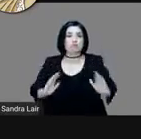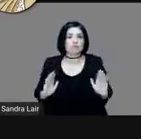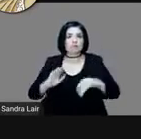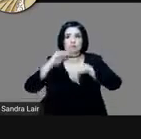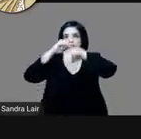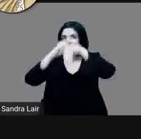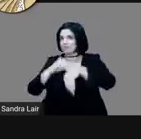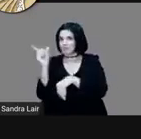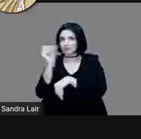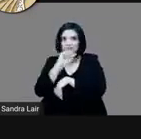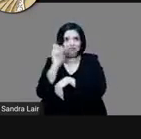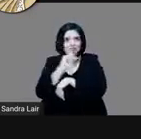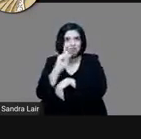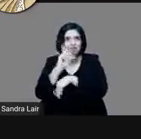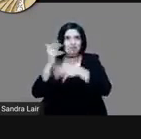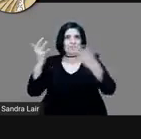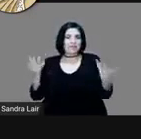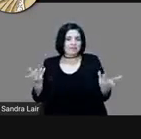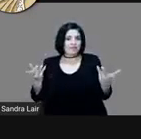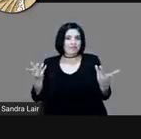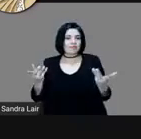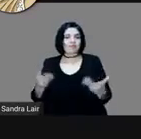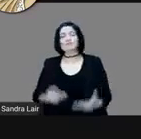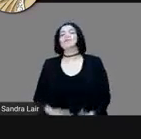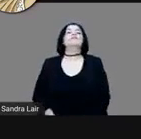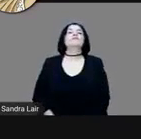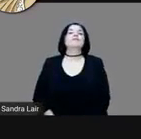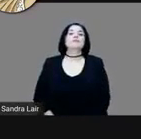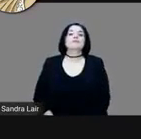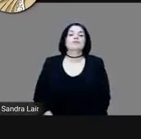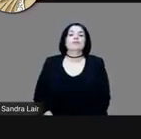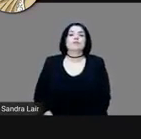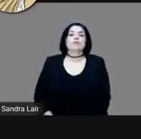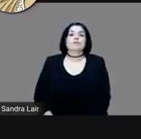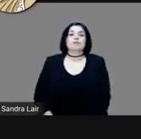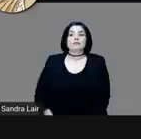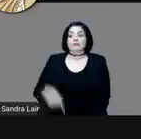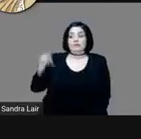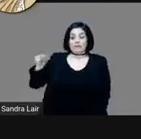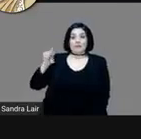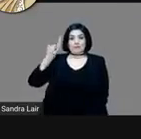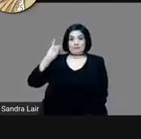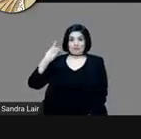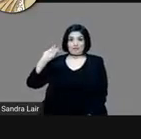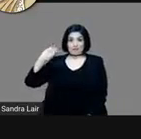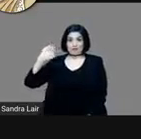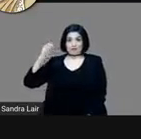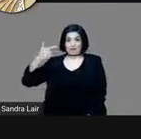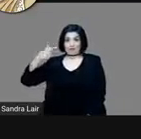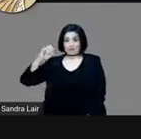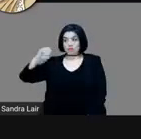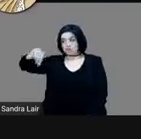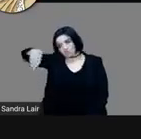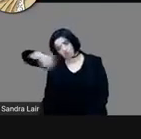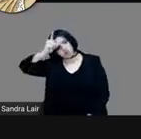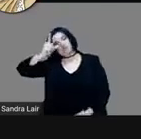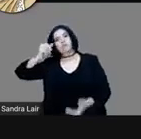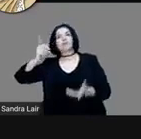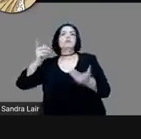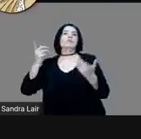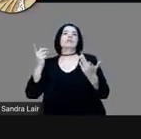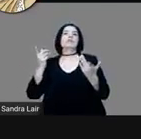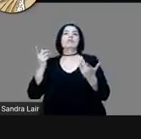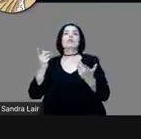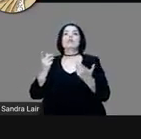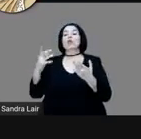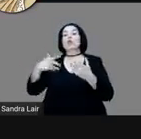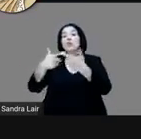Velázquez. Entonces, este gobernador de Cuba manda una flota al mando de Pánfilo de